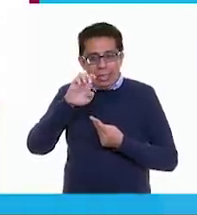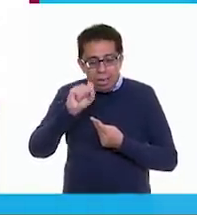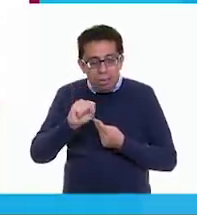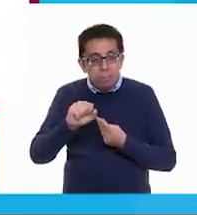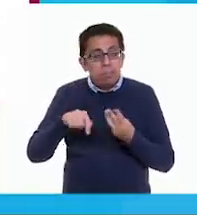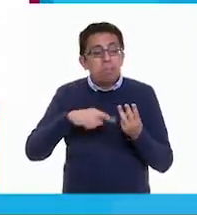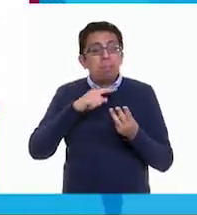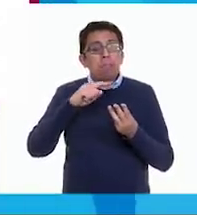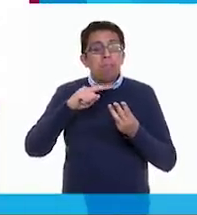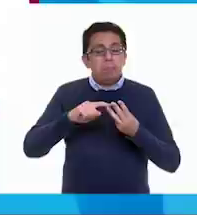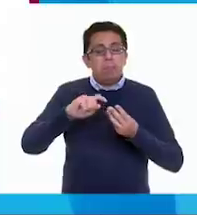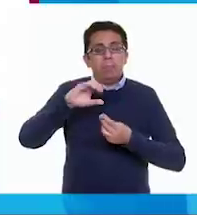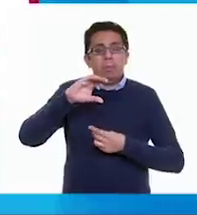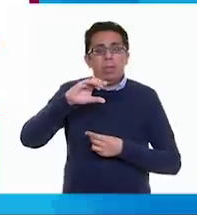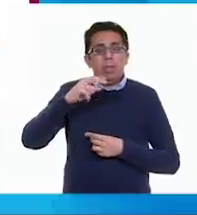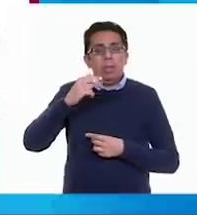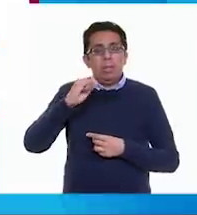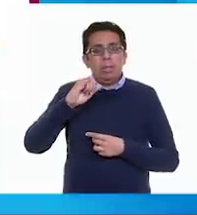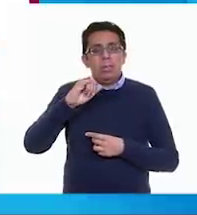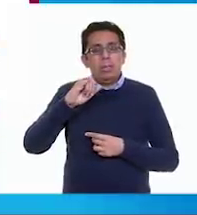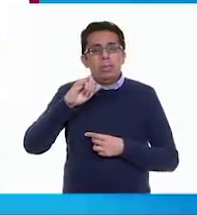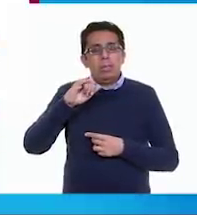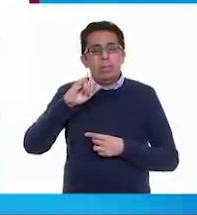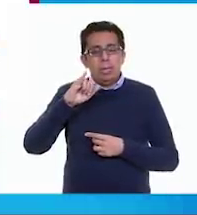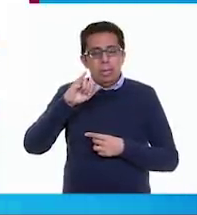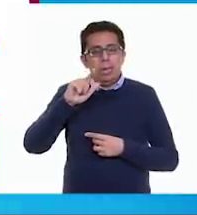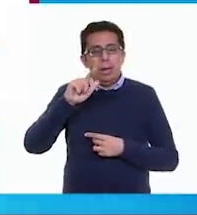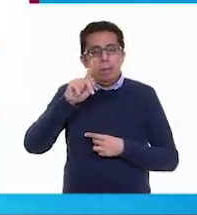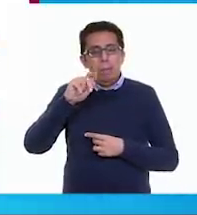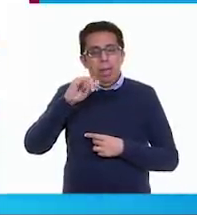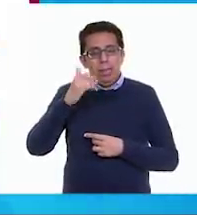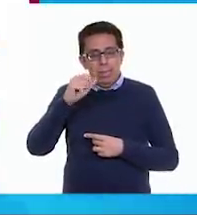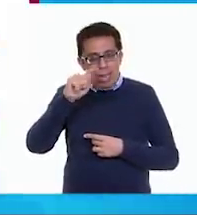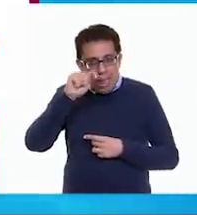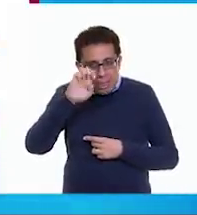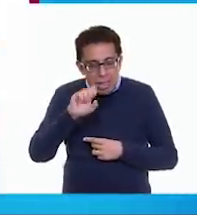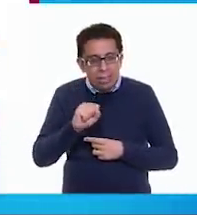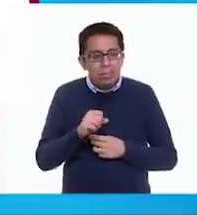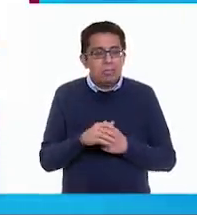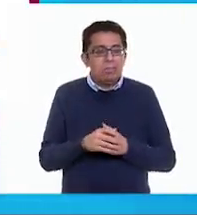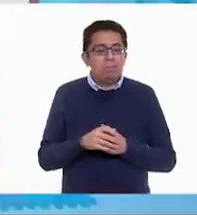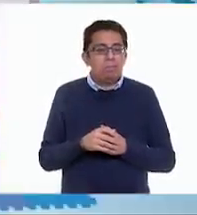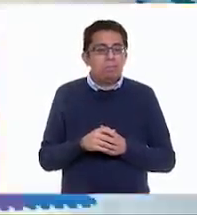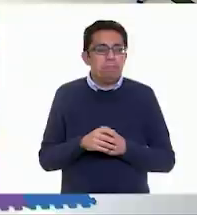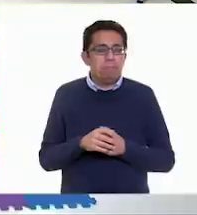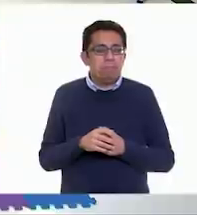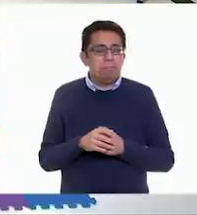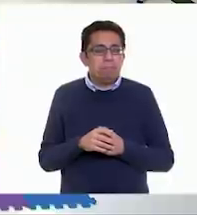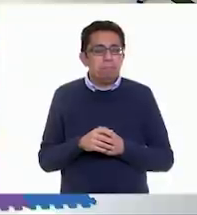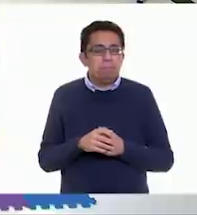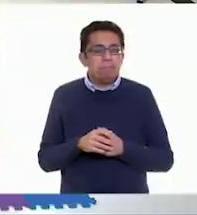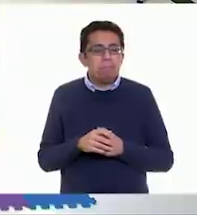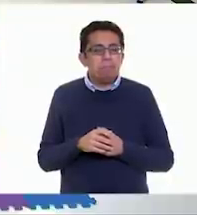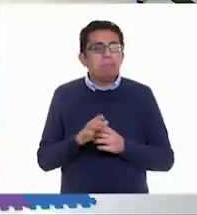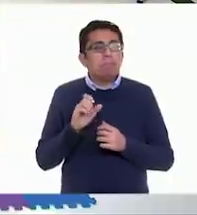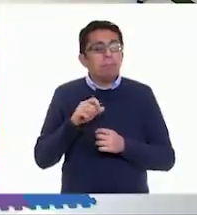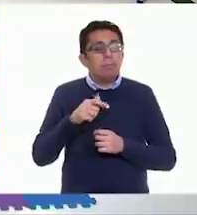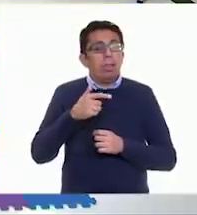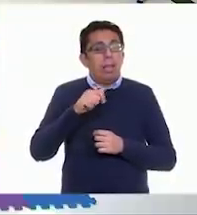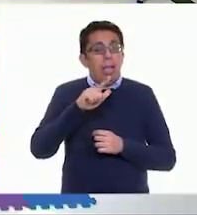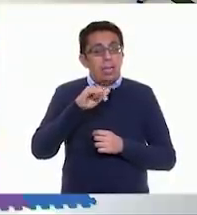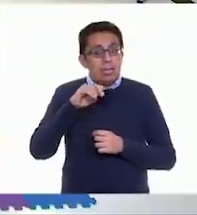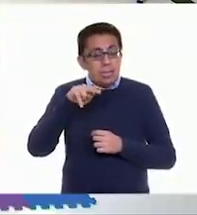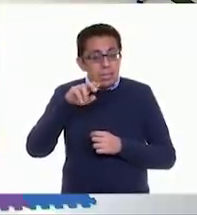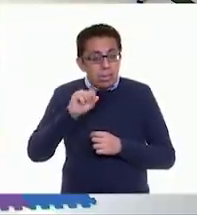O chilpayate también. Chilpayate. Chilpayate. A las gallinas. Pipi, gallina. Gallina. Bueno,